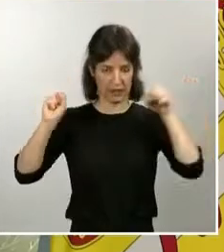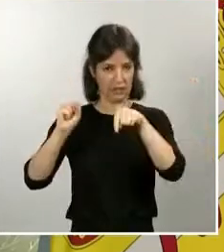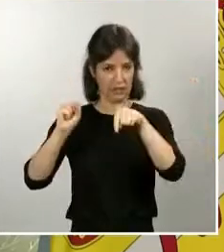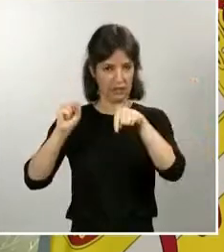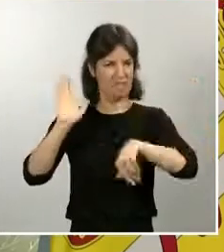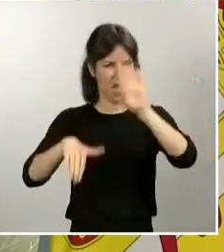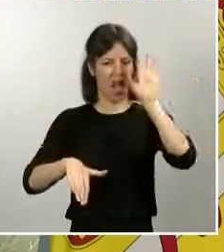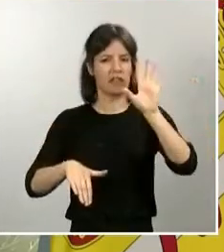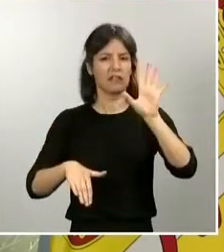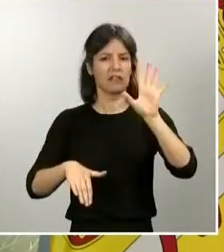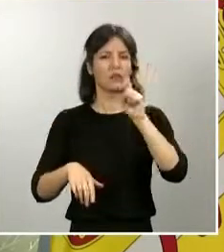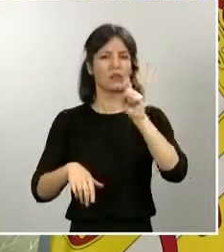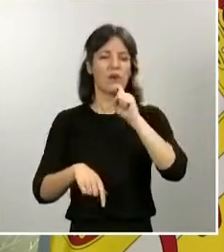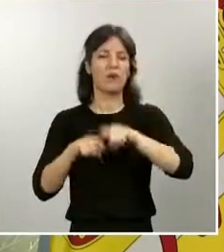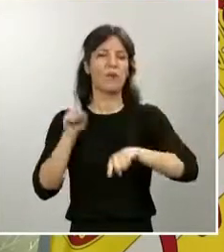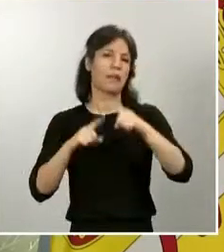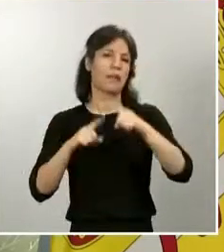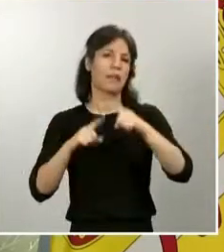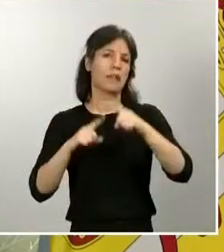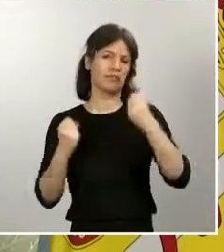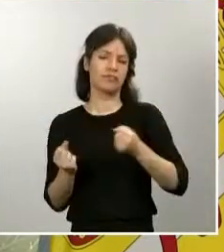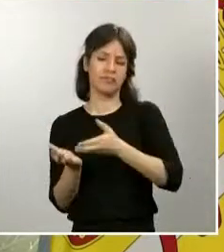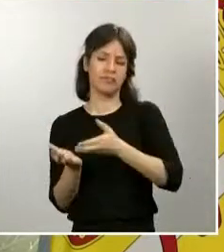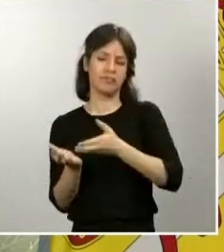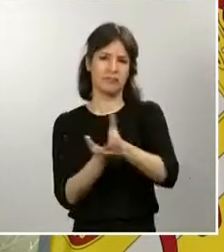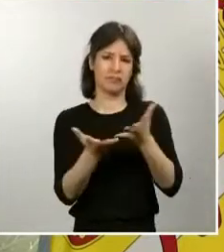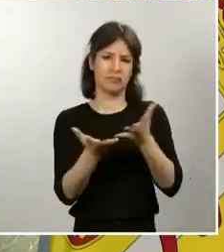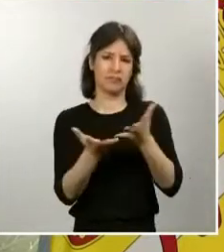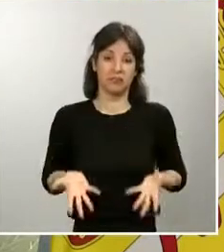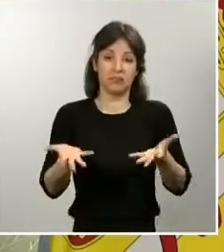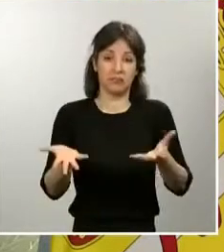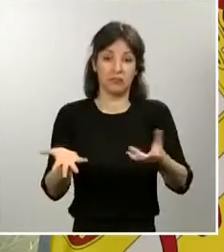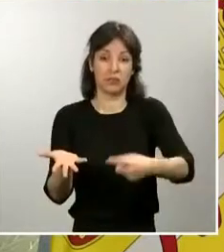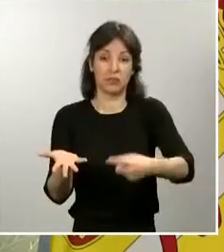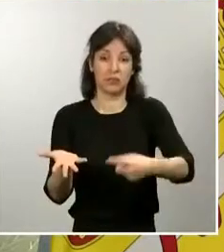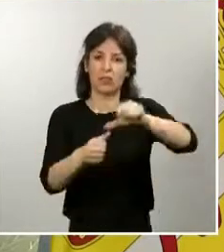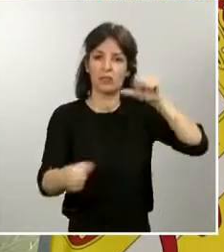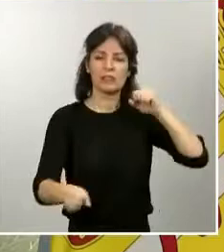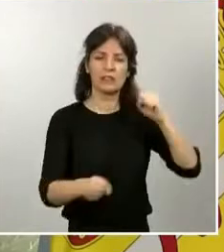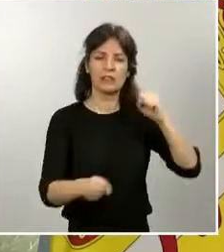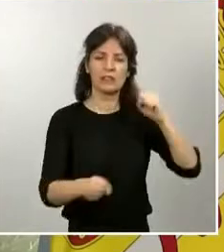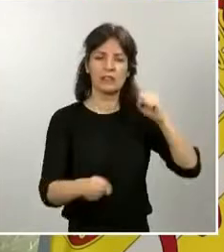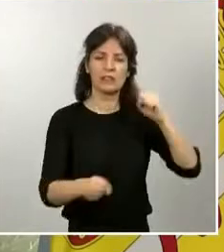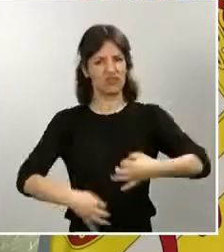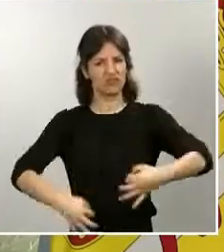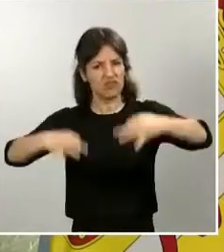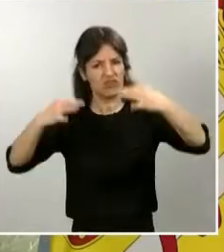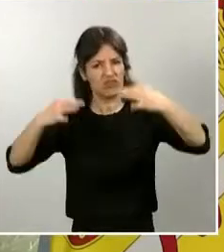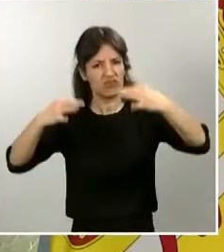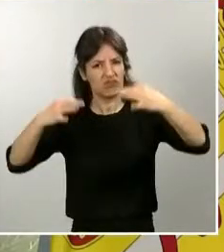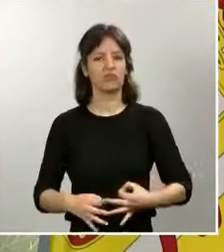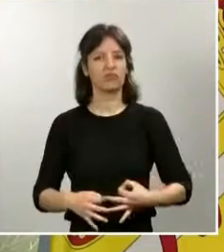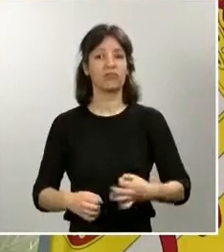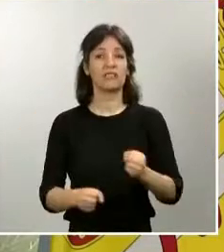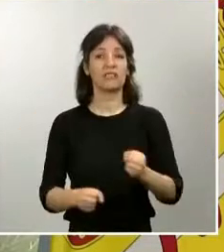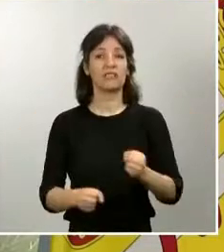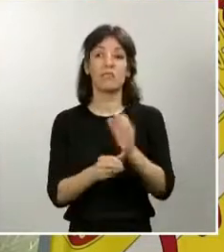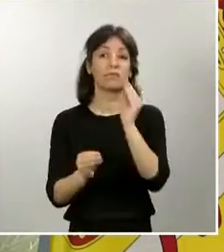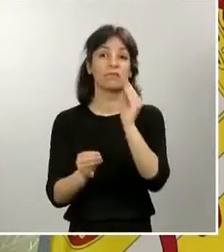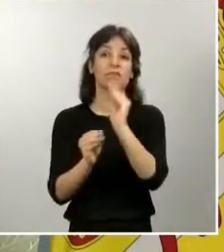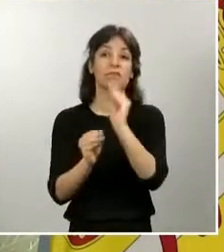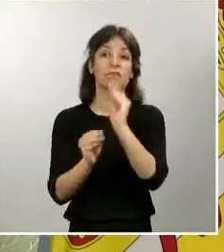distintas especialidades han venido trabajando con firmeza y haciendo lo que mejor saben hacer, cual